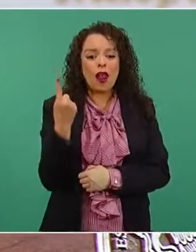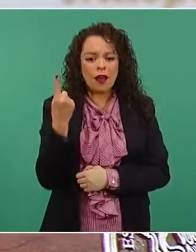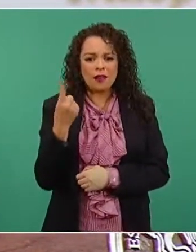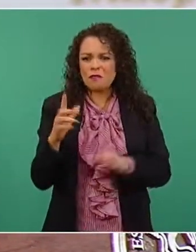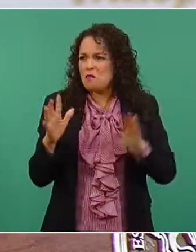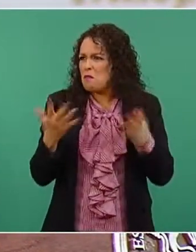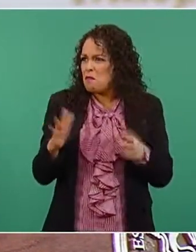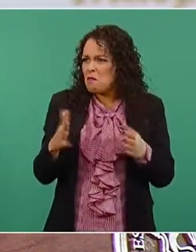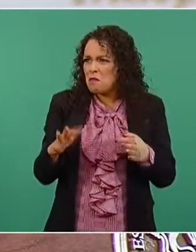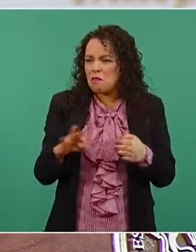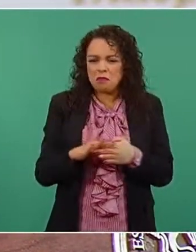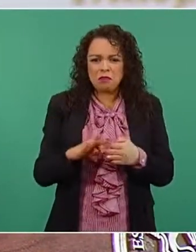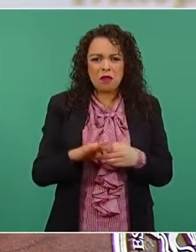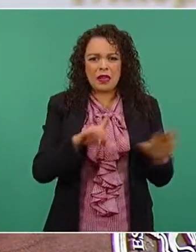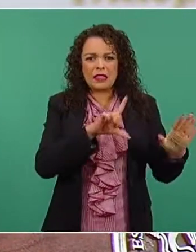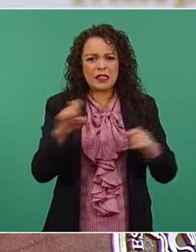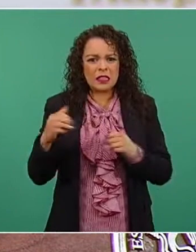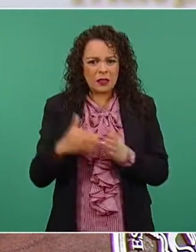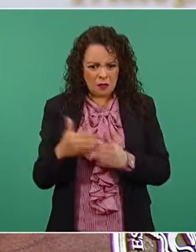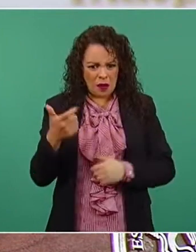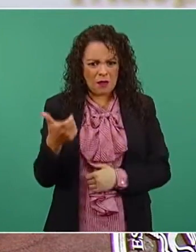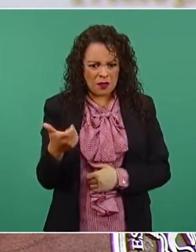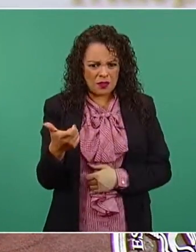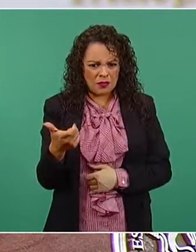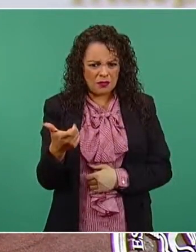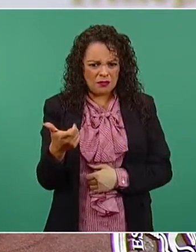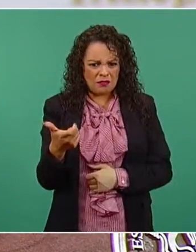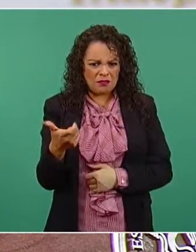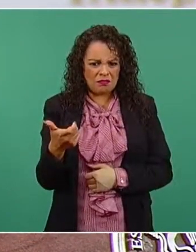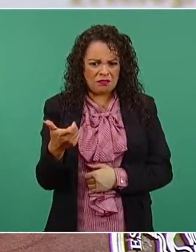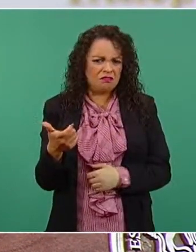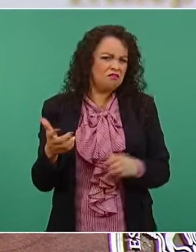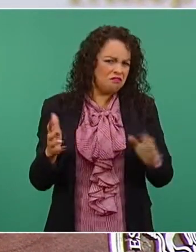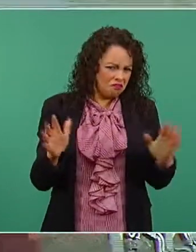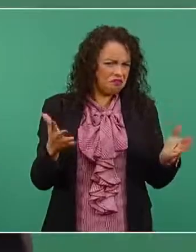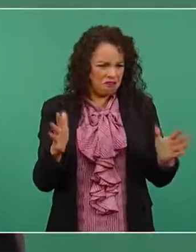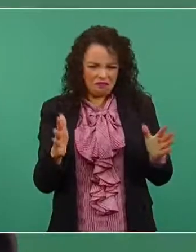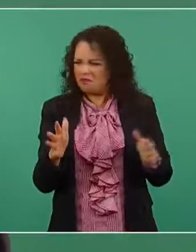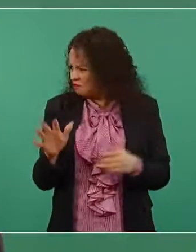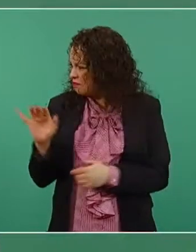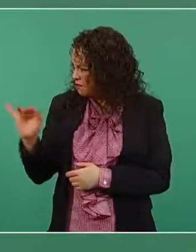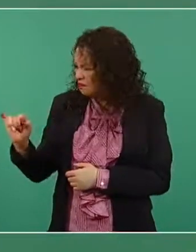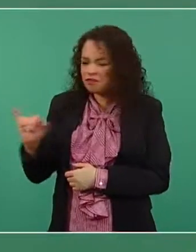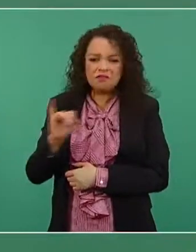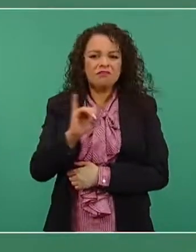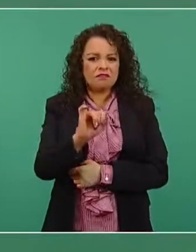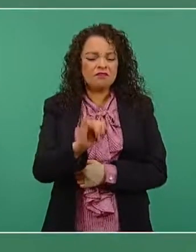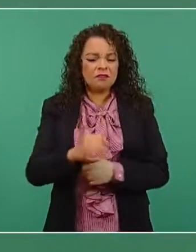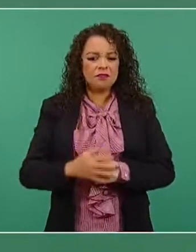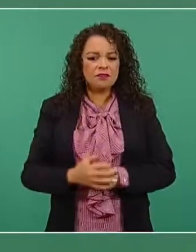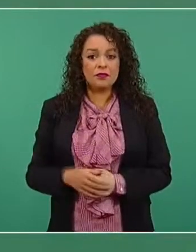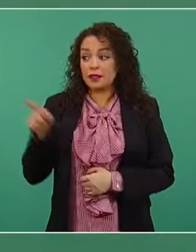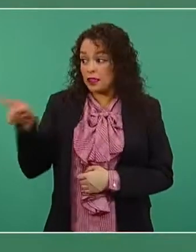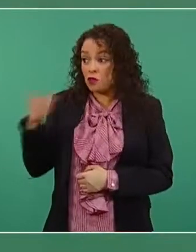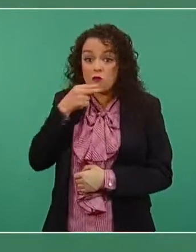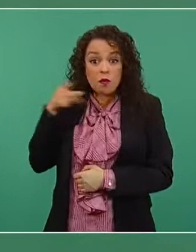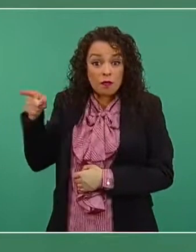como 700 mil pesos, más o menos, sí. Él llevaba ese dinero